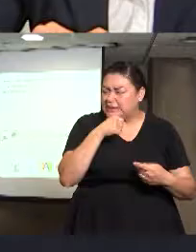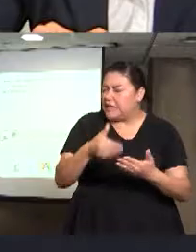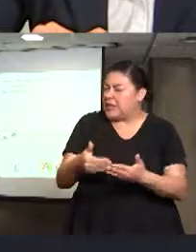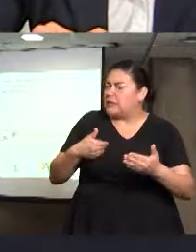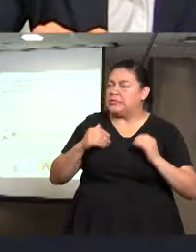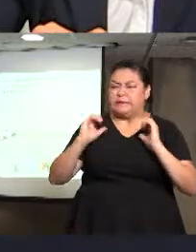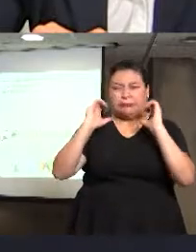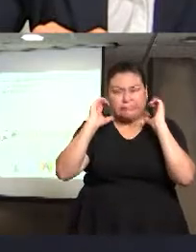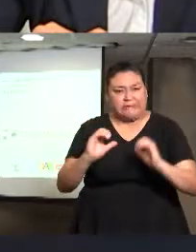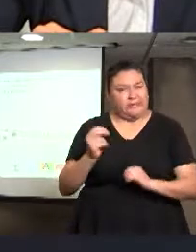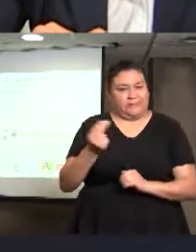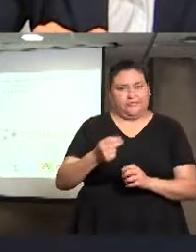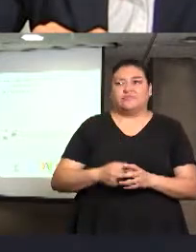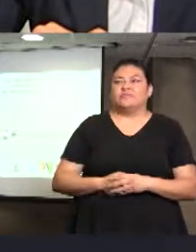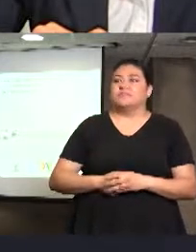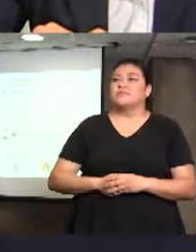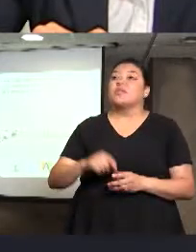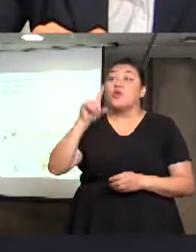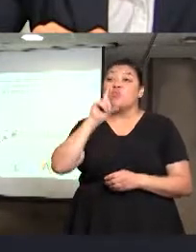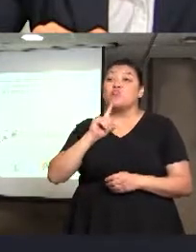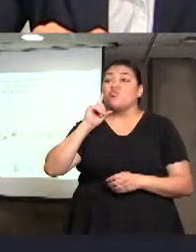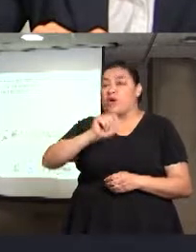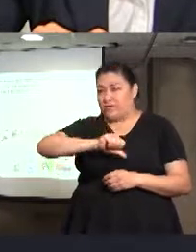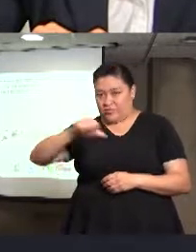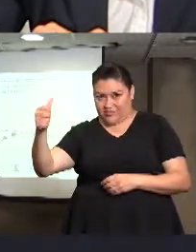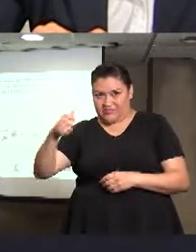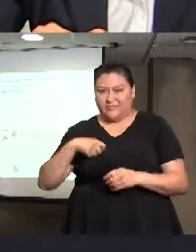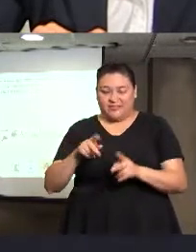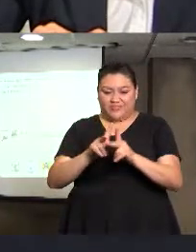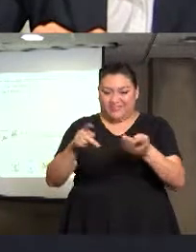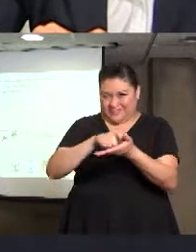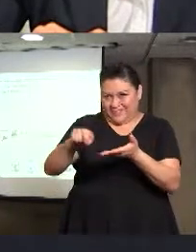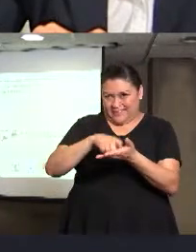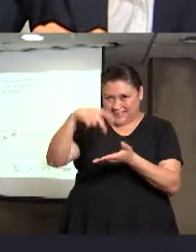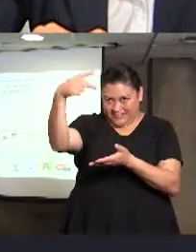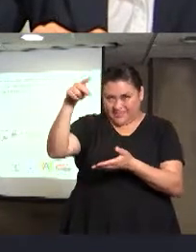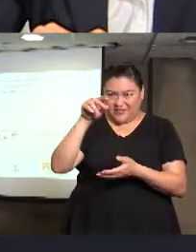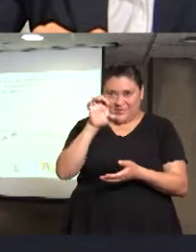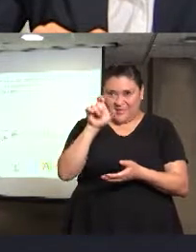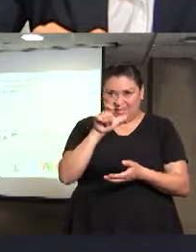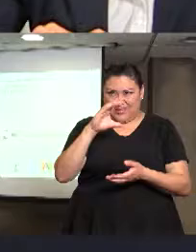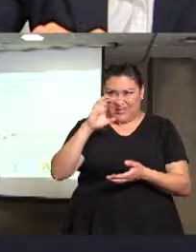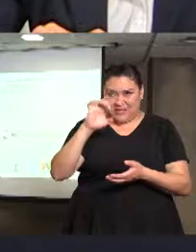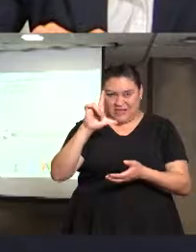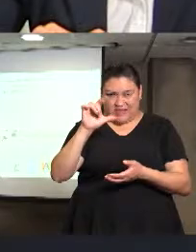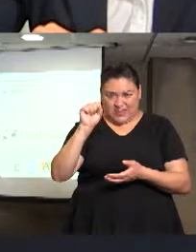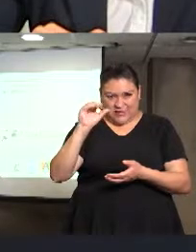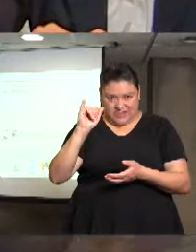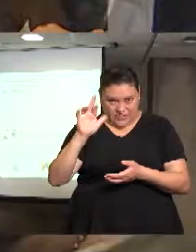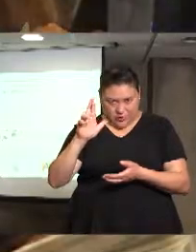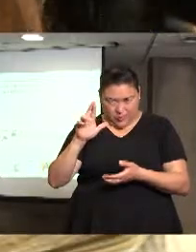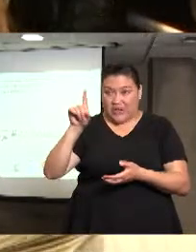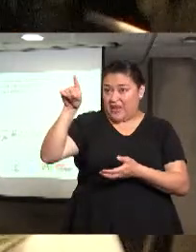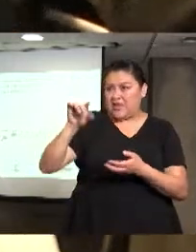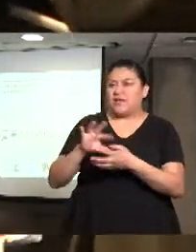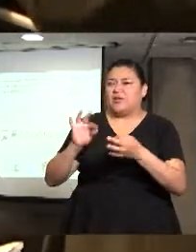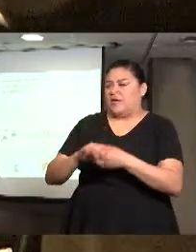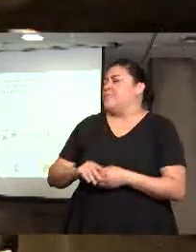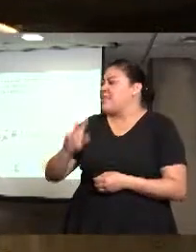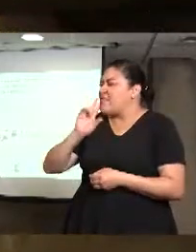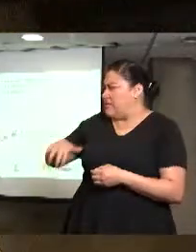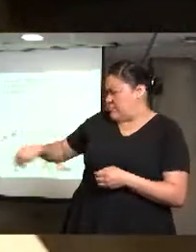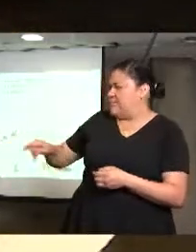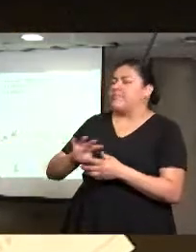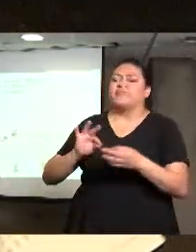Sí, buenos días, Liliana Hernández de Excelsior, yo quisiera saber, hablaban de 182 sentencias,